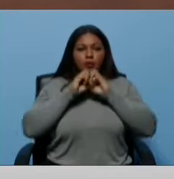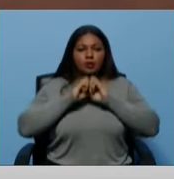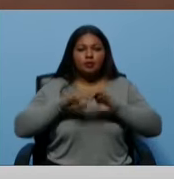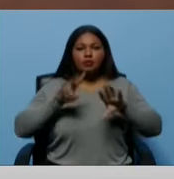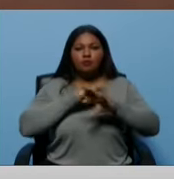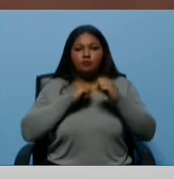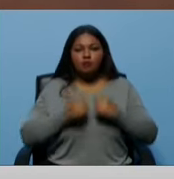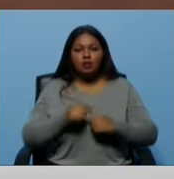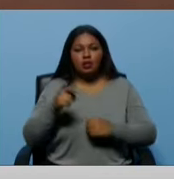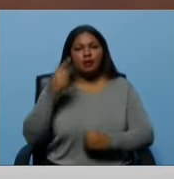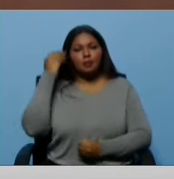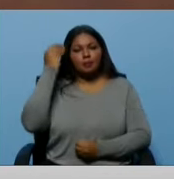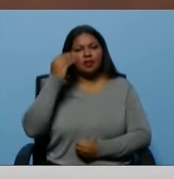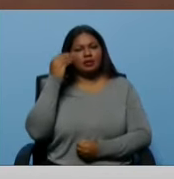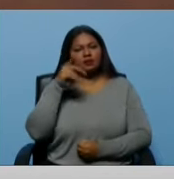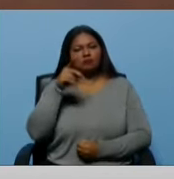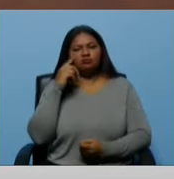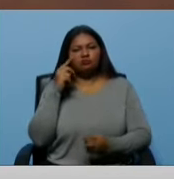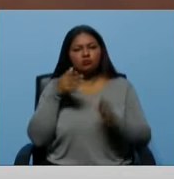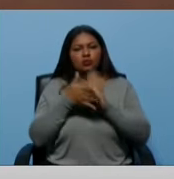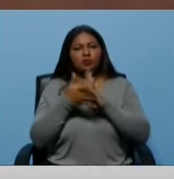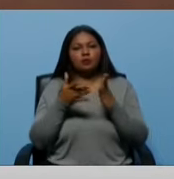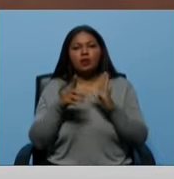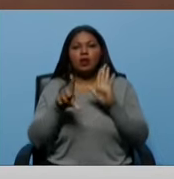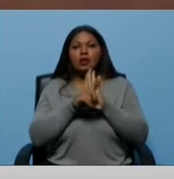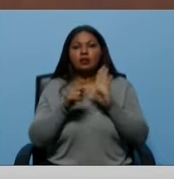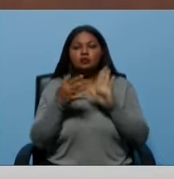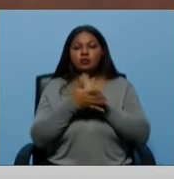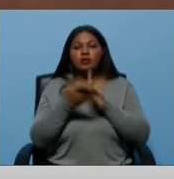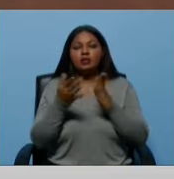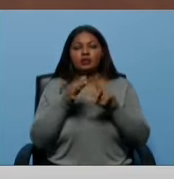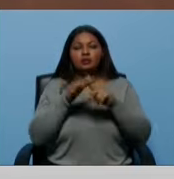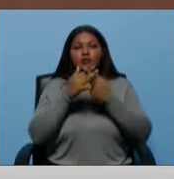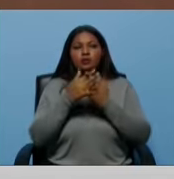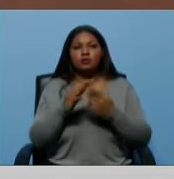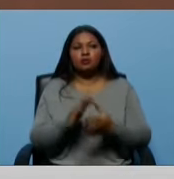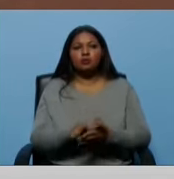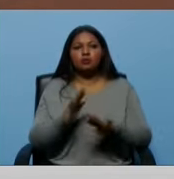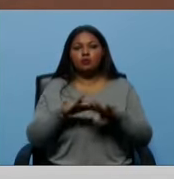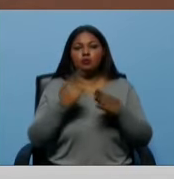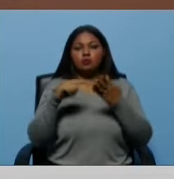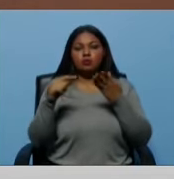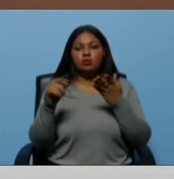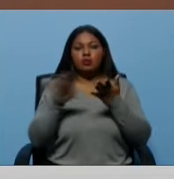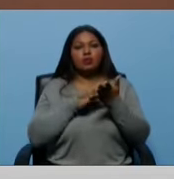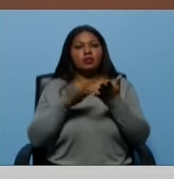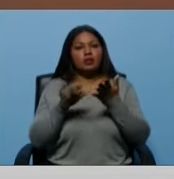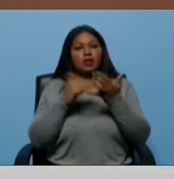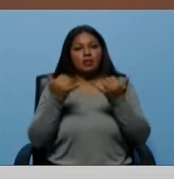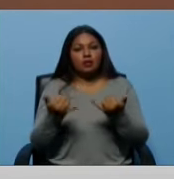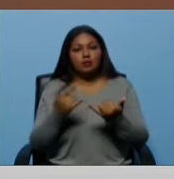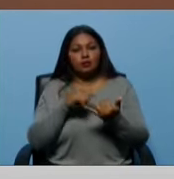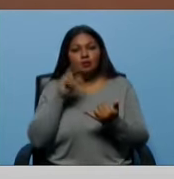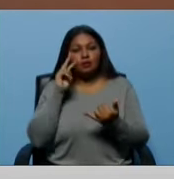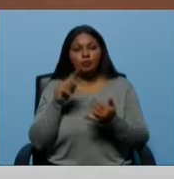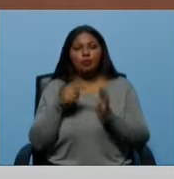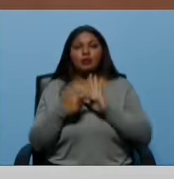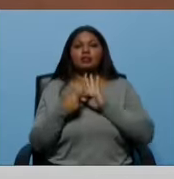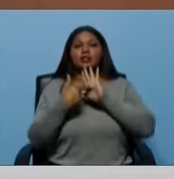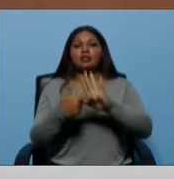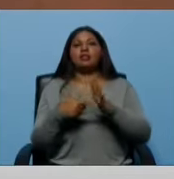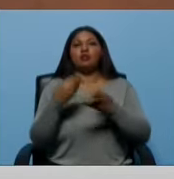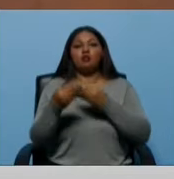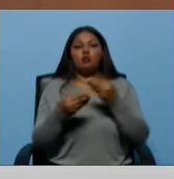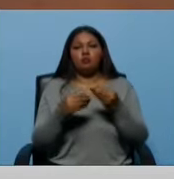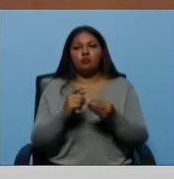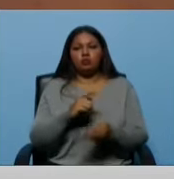¿Qué podría avanzar una legislación sobre esa materia? Porque hay muchos medios digitales que se presentan como medios